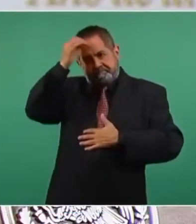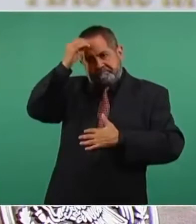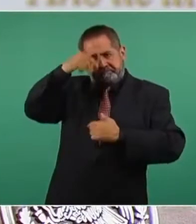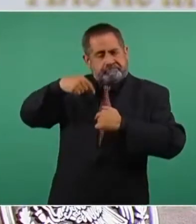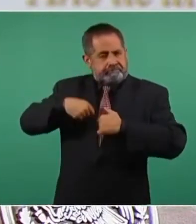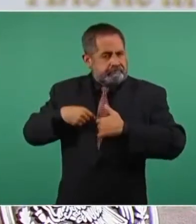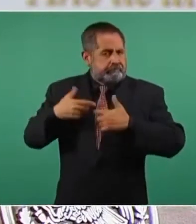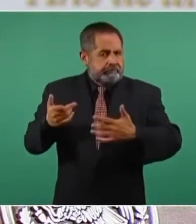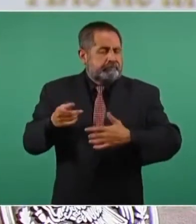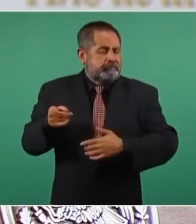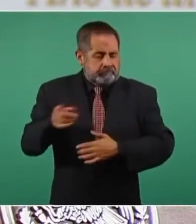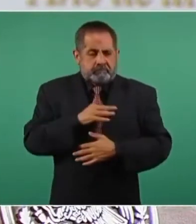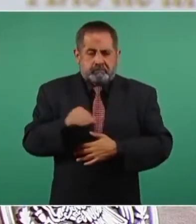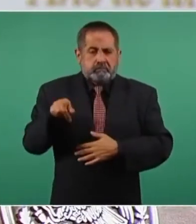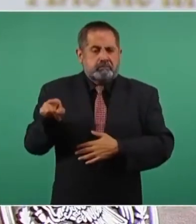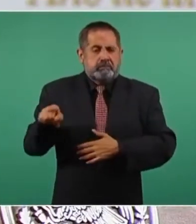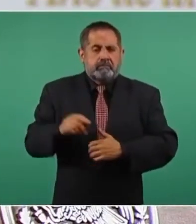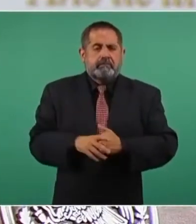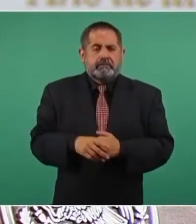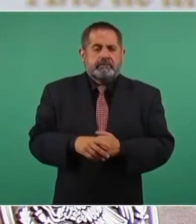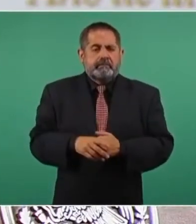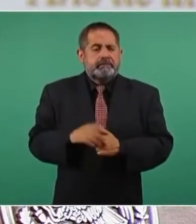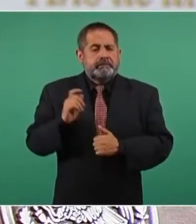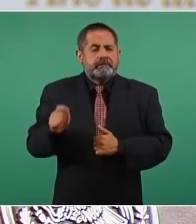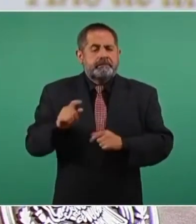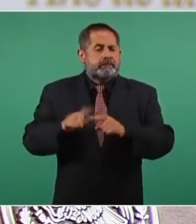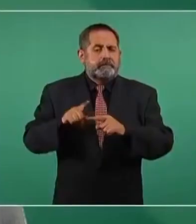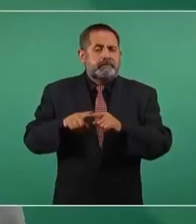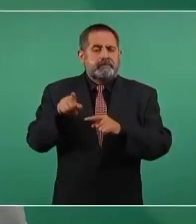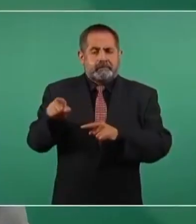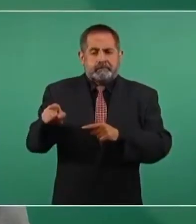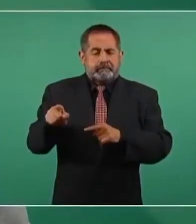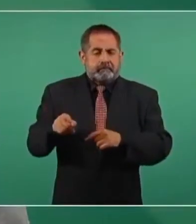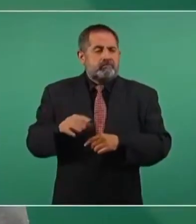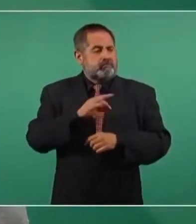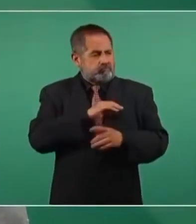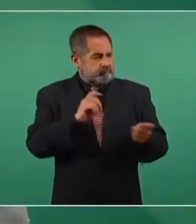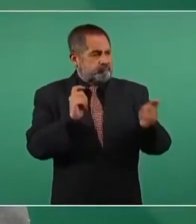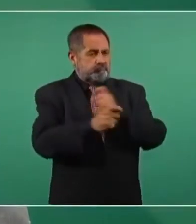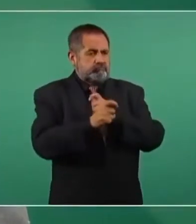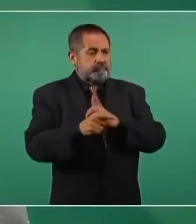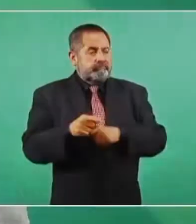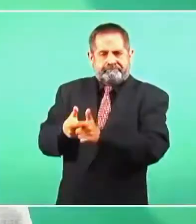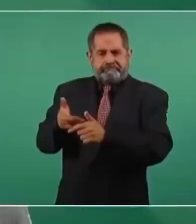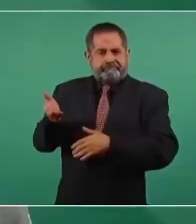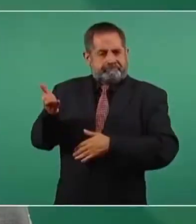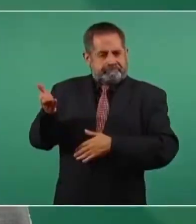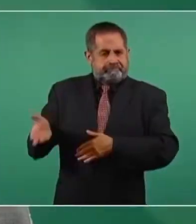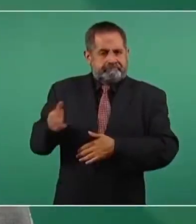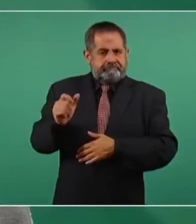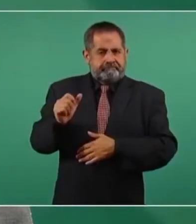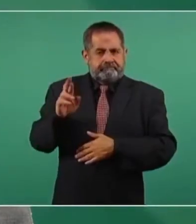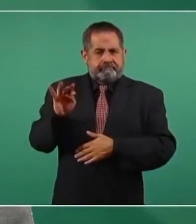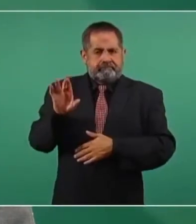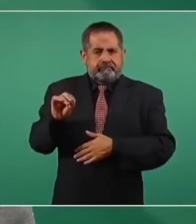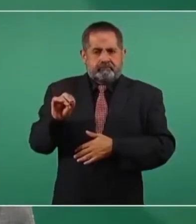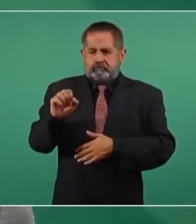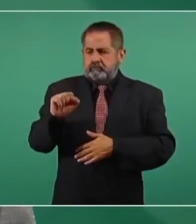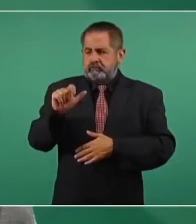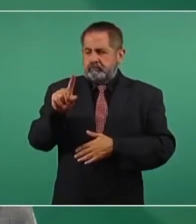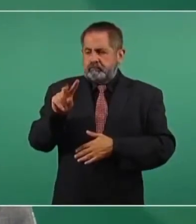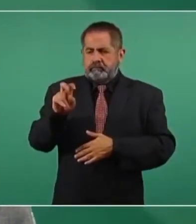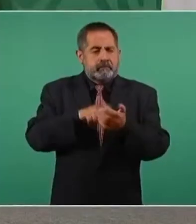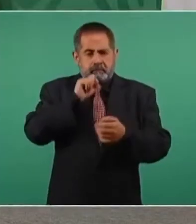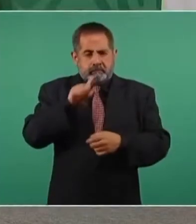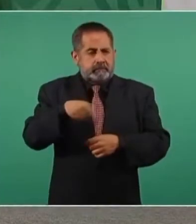pasa porque se mantenga el ministro Saldívar.